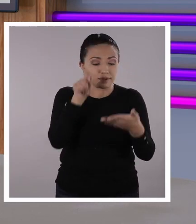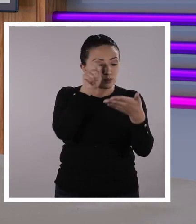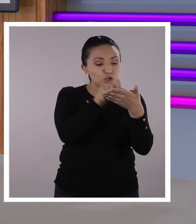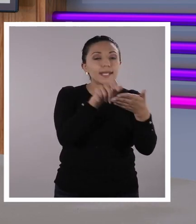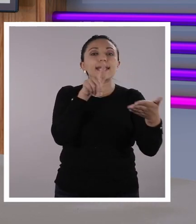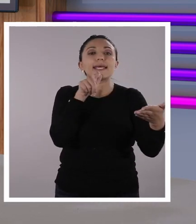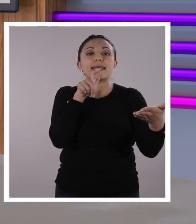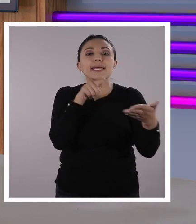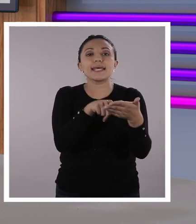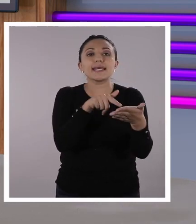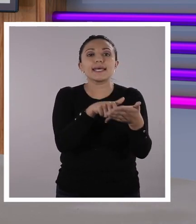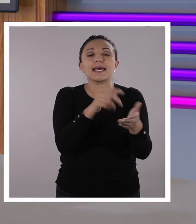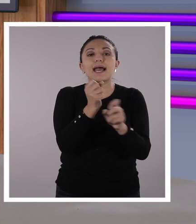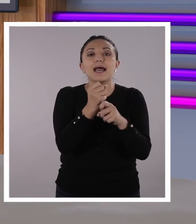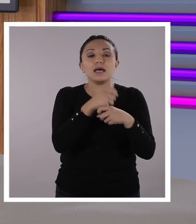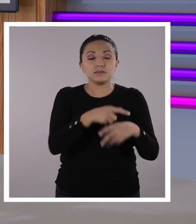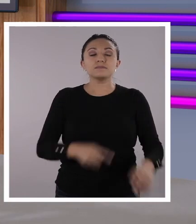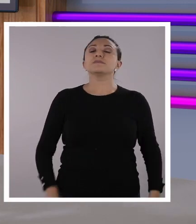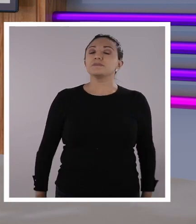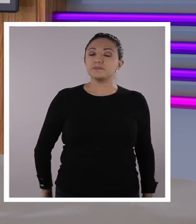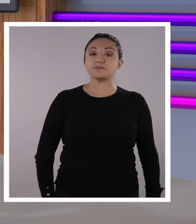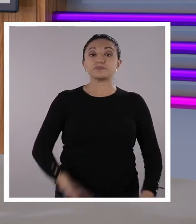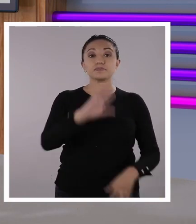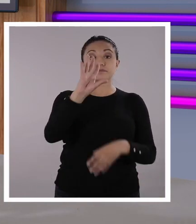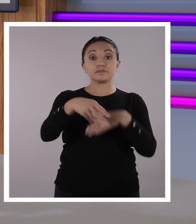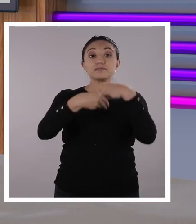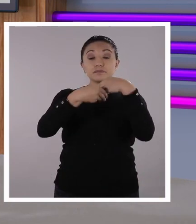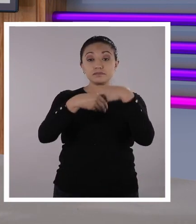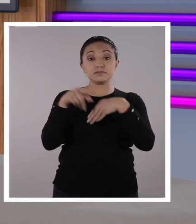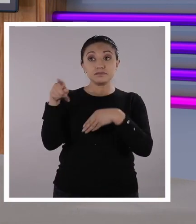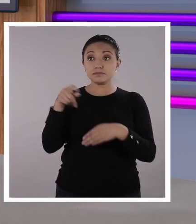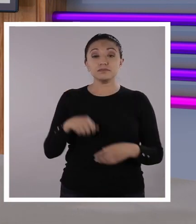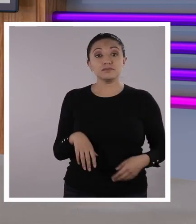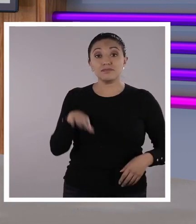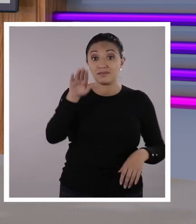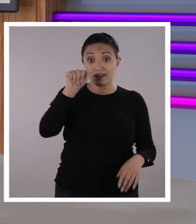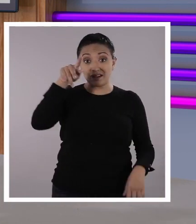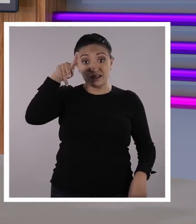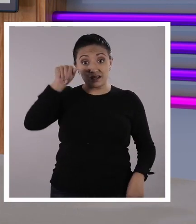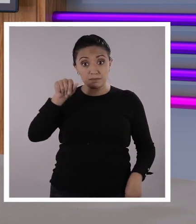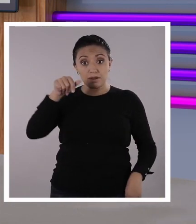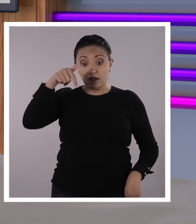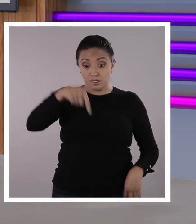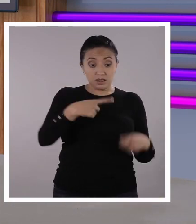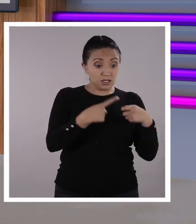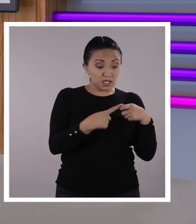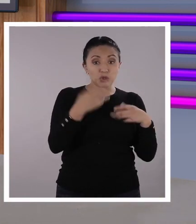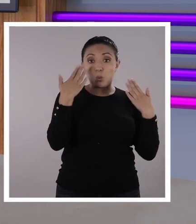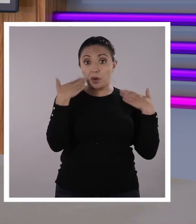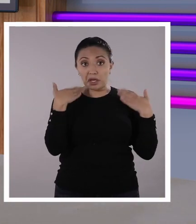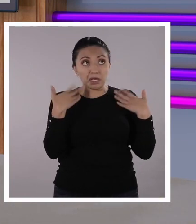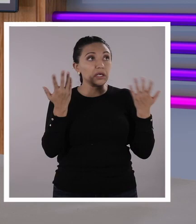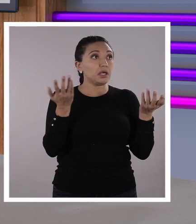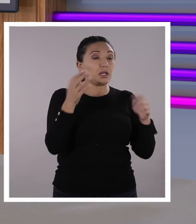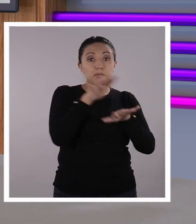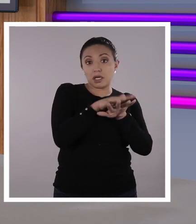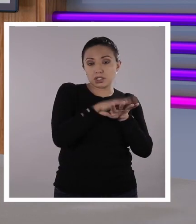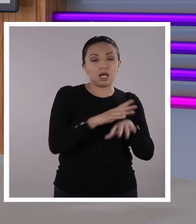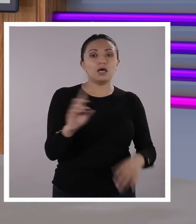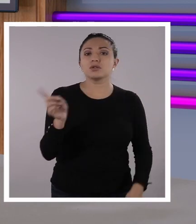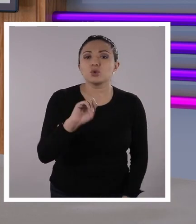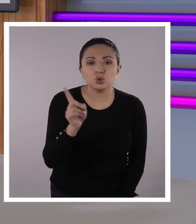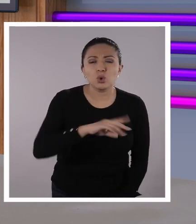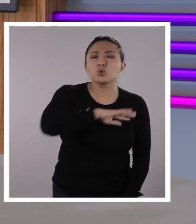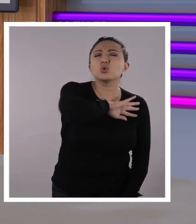a citar de manera correcta. Y además, Santi, estas normas APA no solamente funcionan en Quito o en Guayaquil o en Machala,